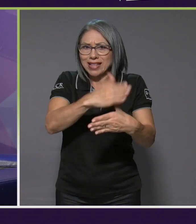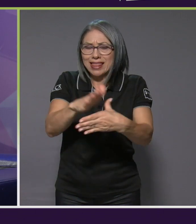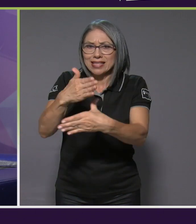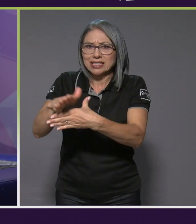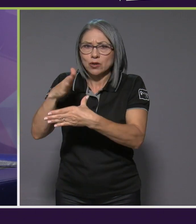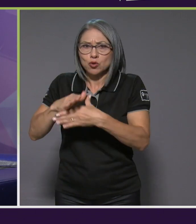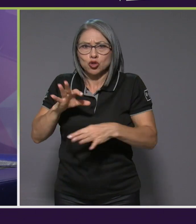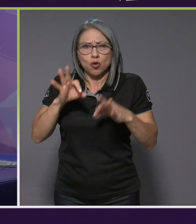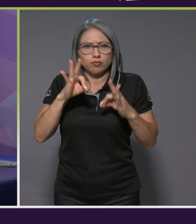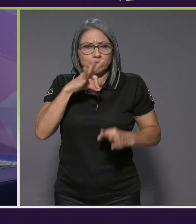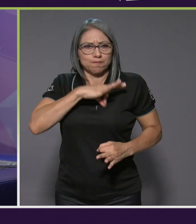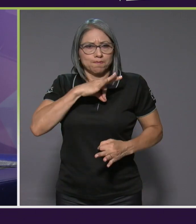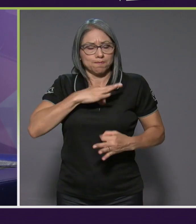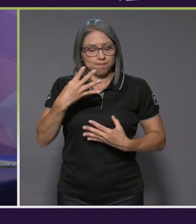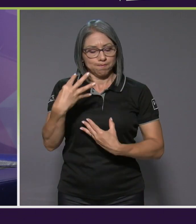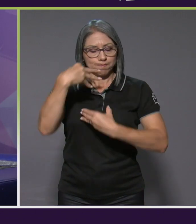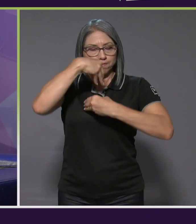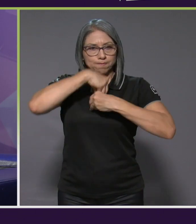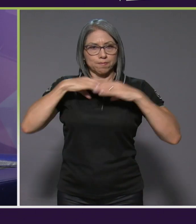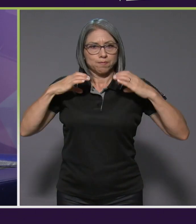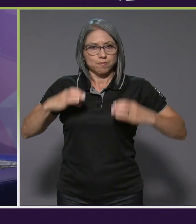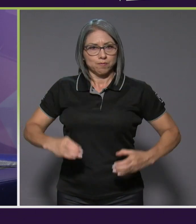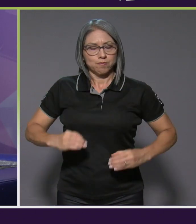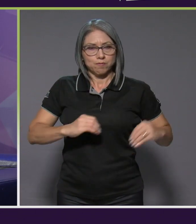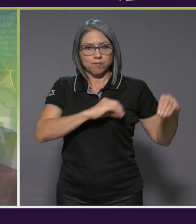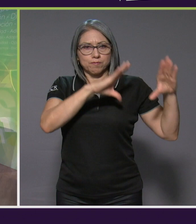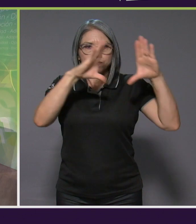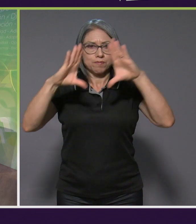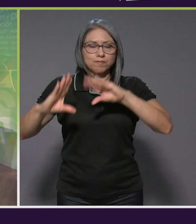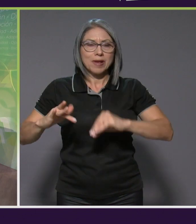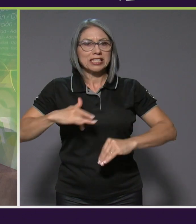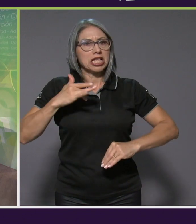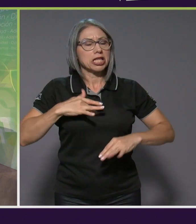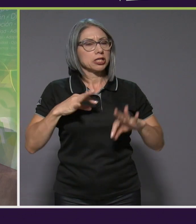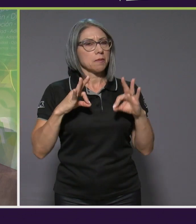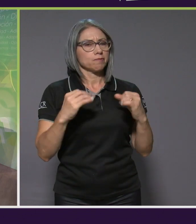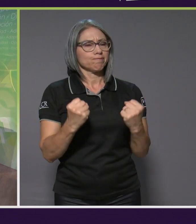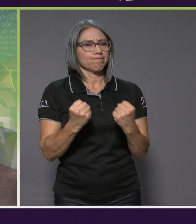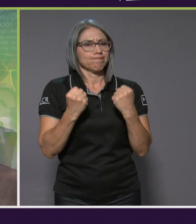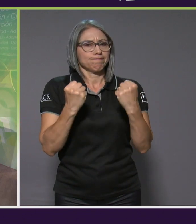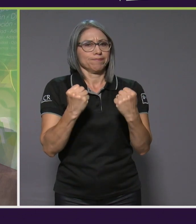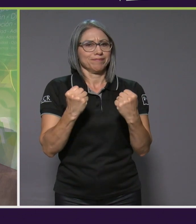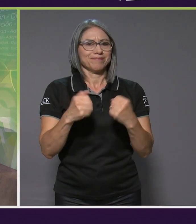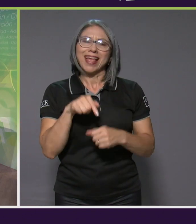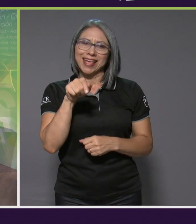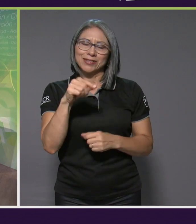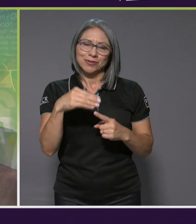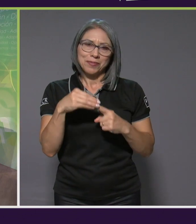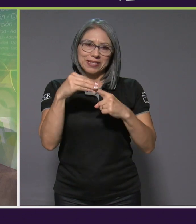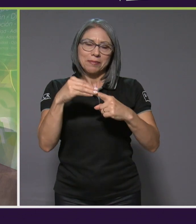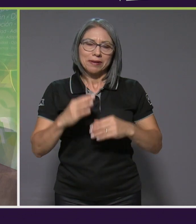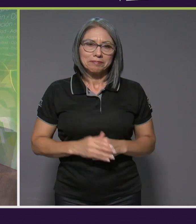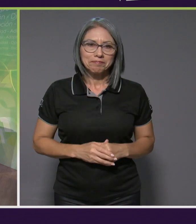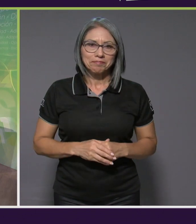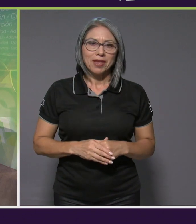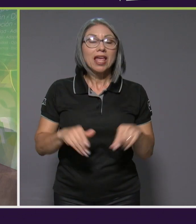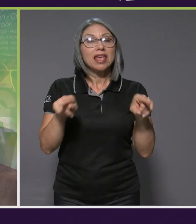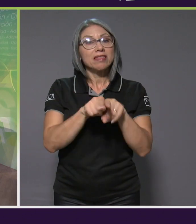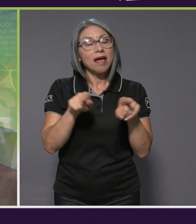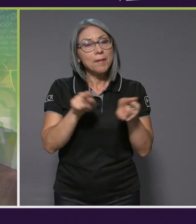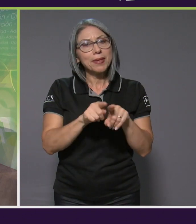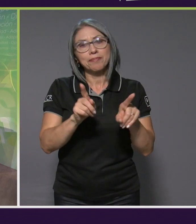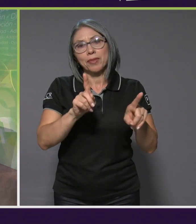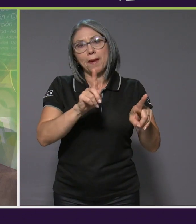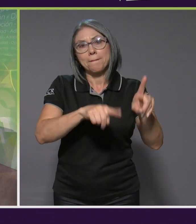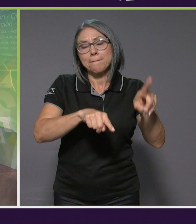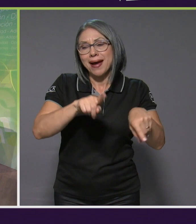nutrientes a lo largo del día para uno sentirse con buena energía. Eso sería como de las cosas principales. Y esta variedad en la